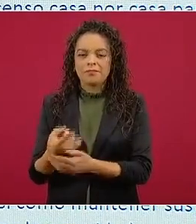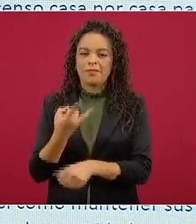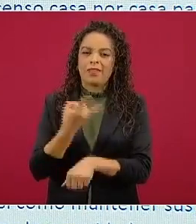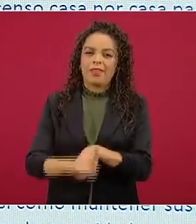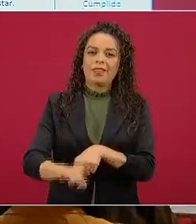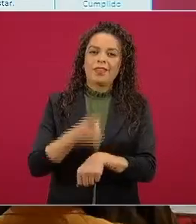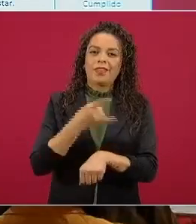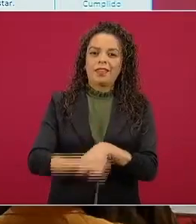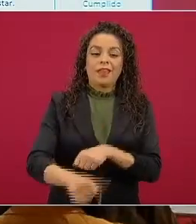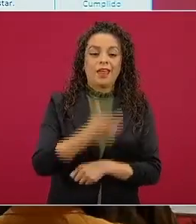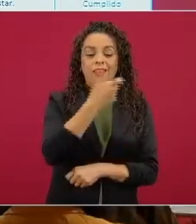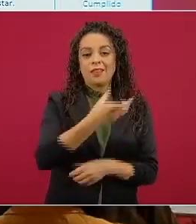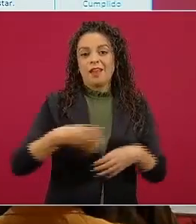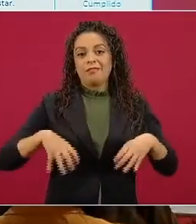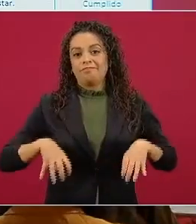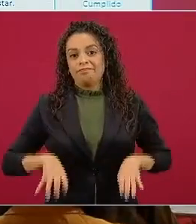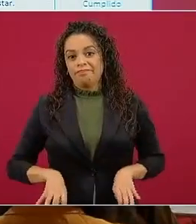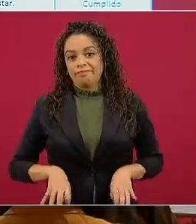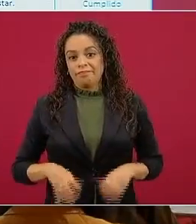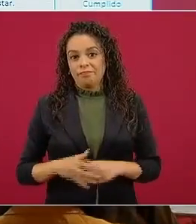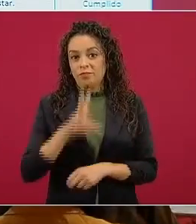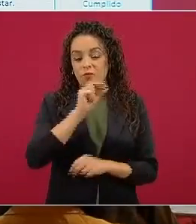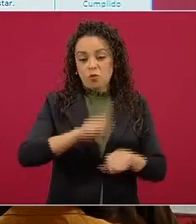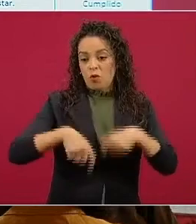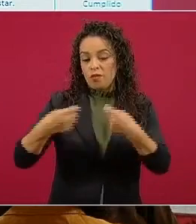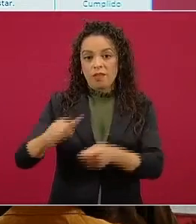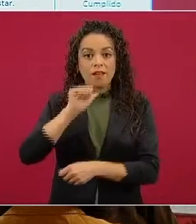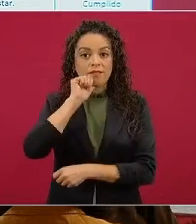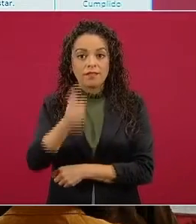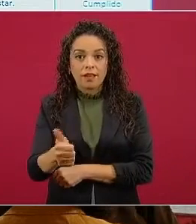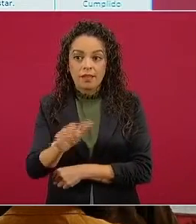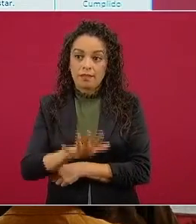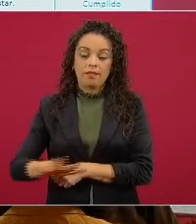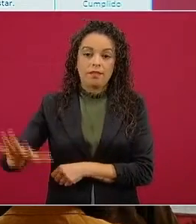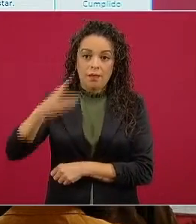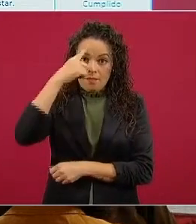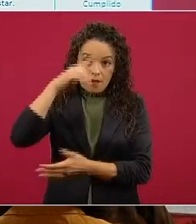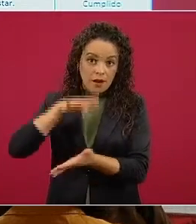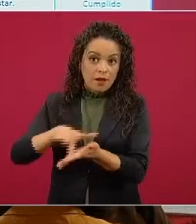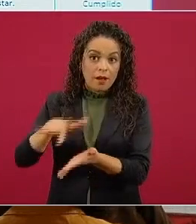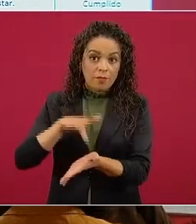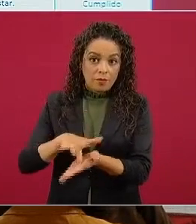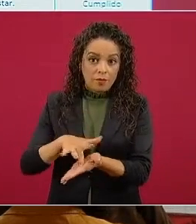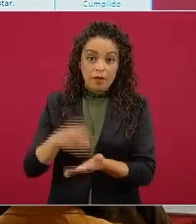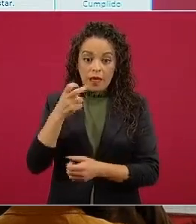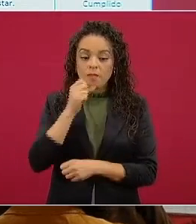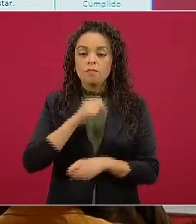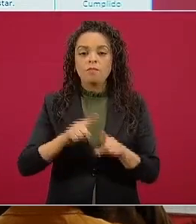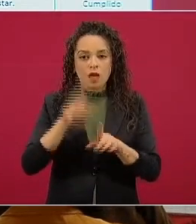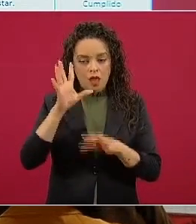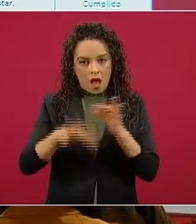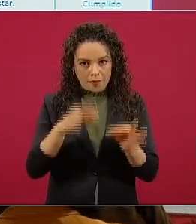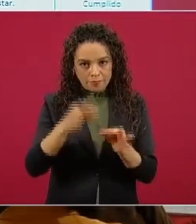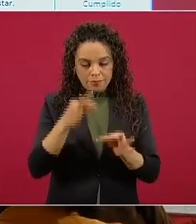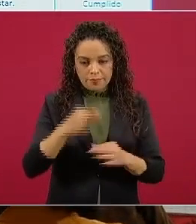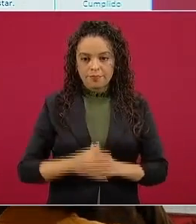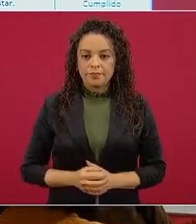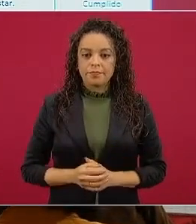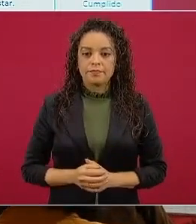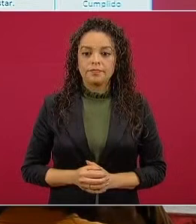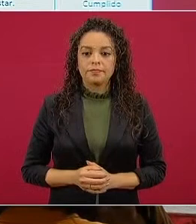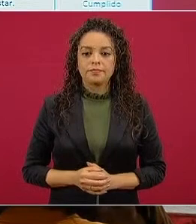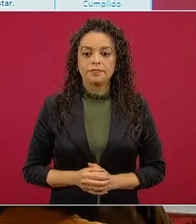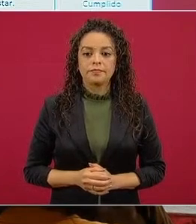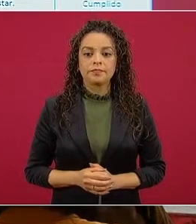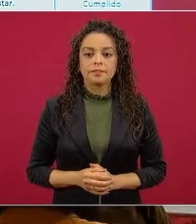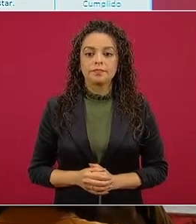No bajaba el apoyo. Esto también ya se cumplió. Se creería el Banco del Bienestar.